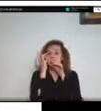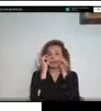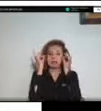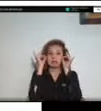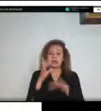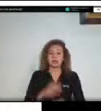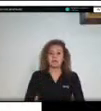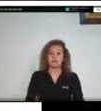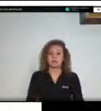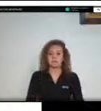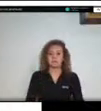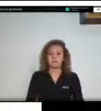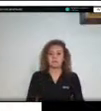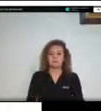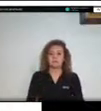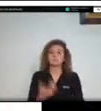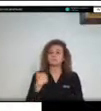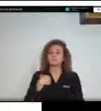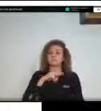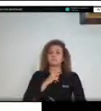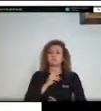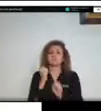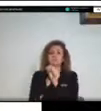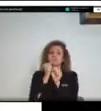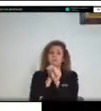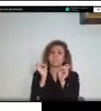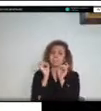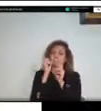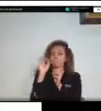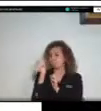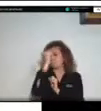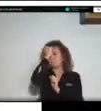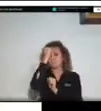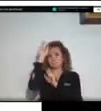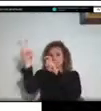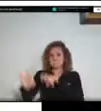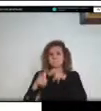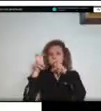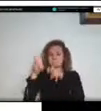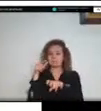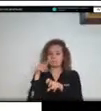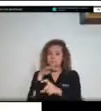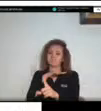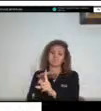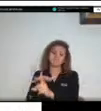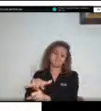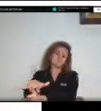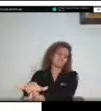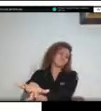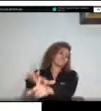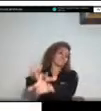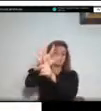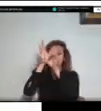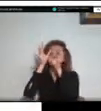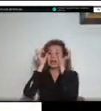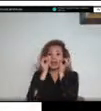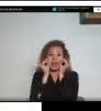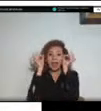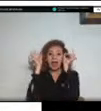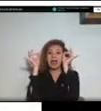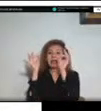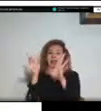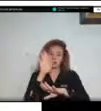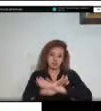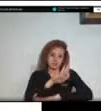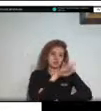desarrollo agropecuario pues entonces vemos una grave afectación derivada de estos eventos por pérdidas de contención